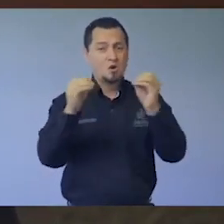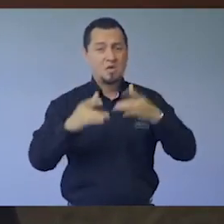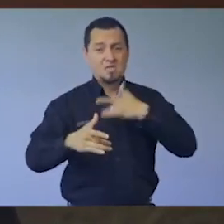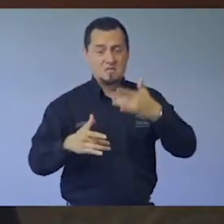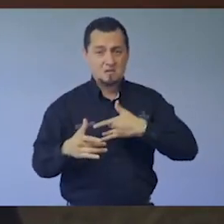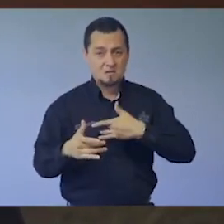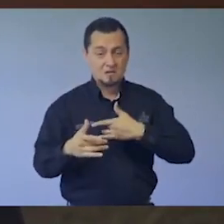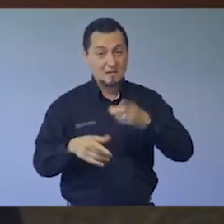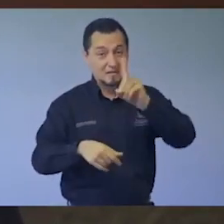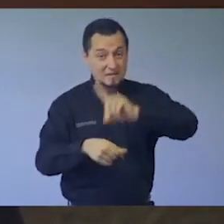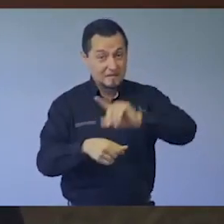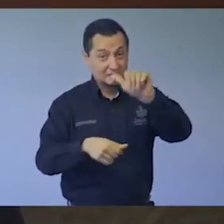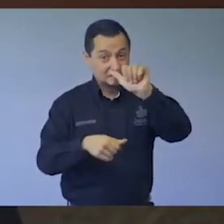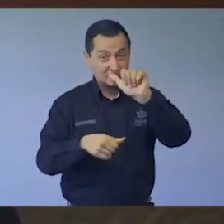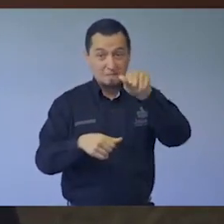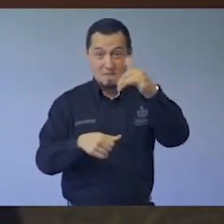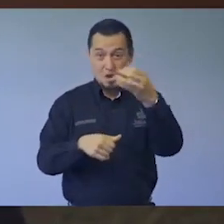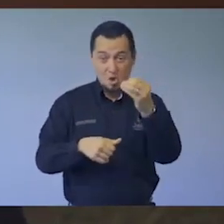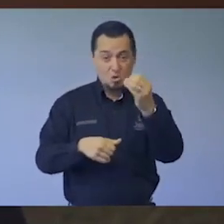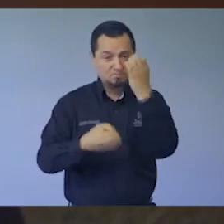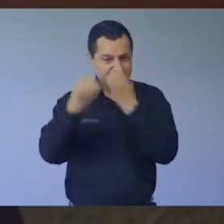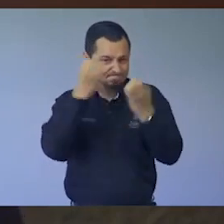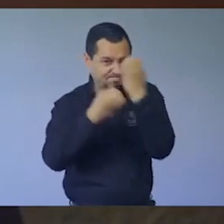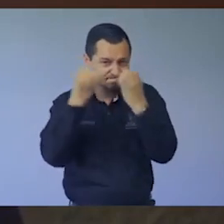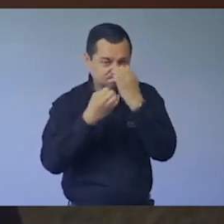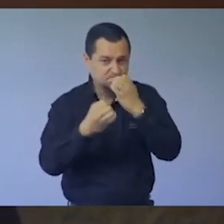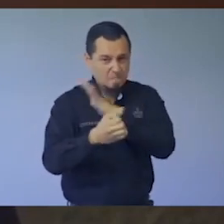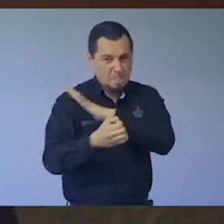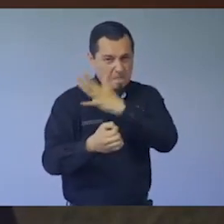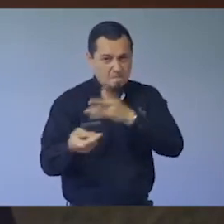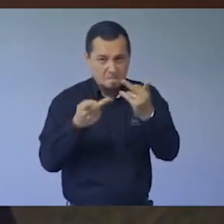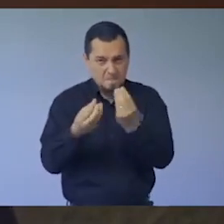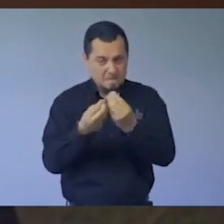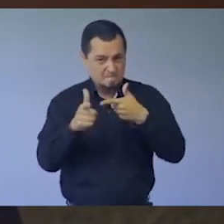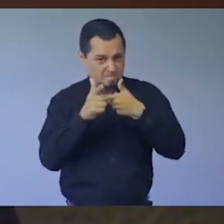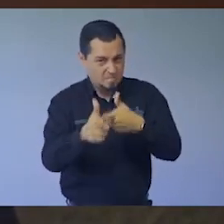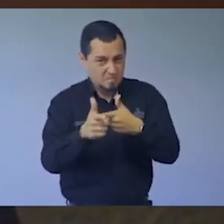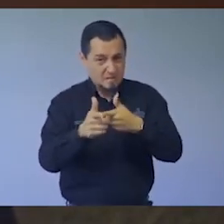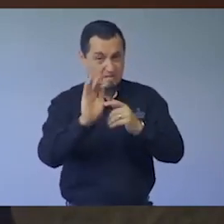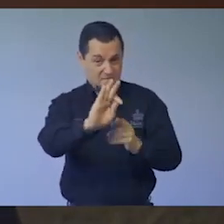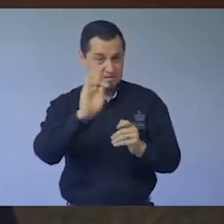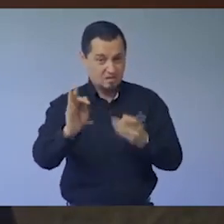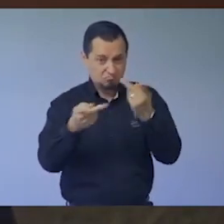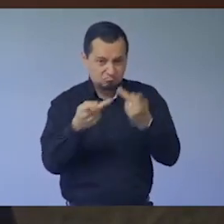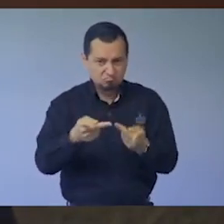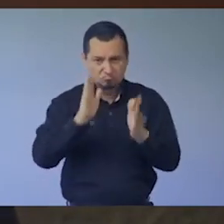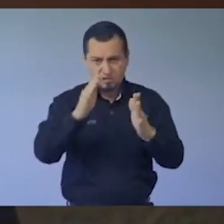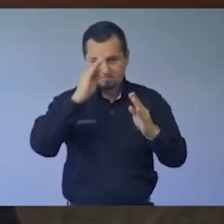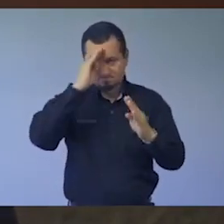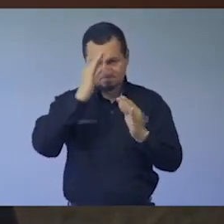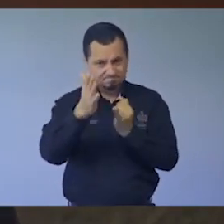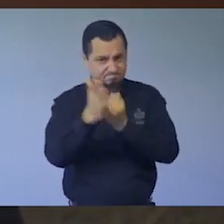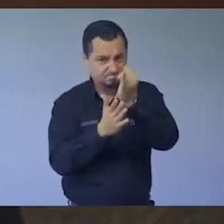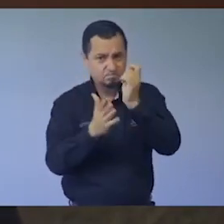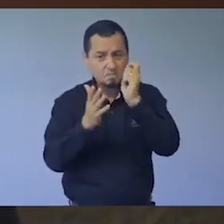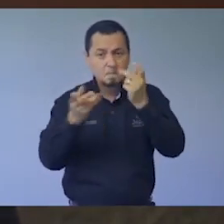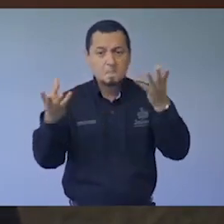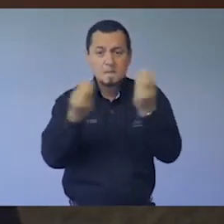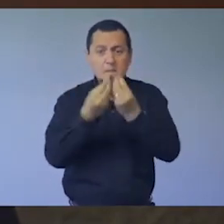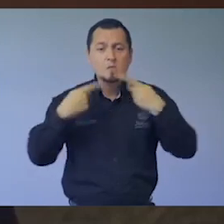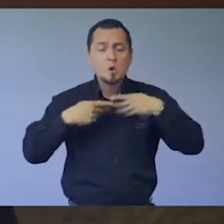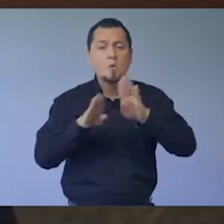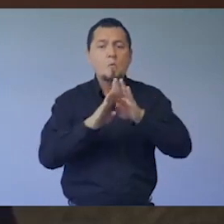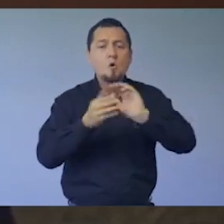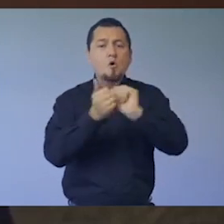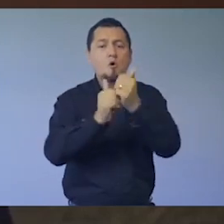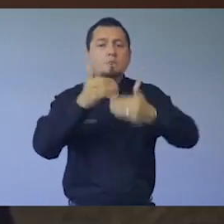tolerancia cero. El día 16 de mayo evaluaremos los resultados de estas medidas y en esa fecha tomaremos decisiones sobre lo que sigue en función